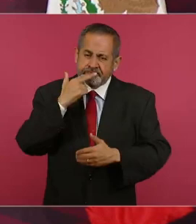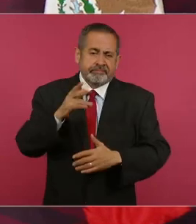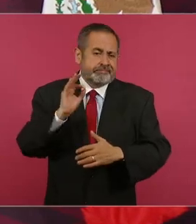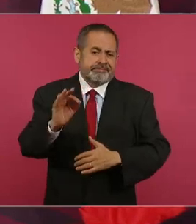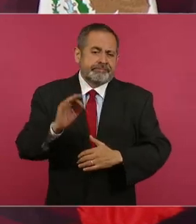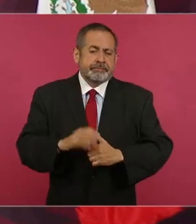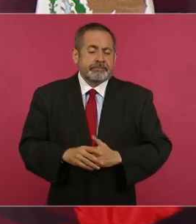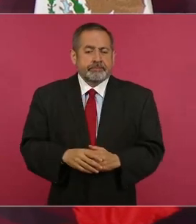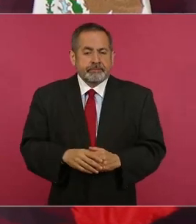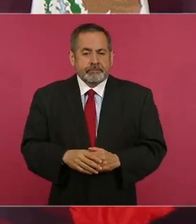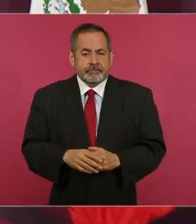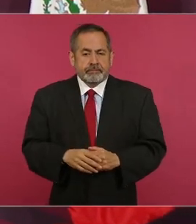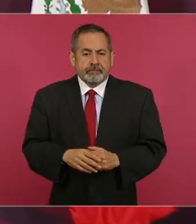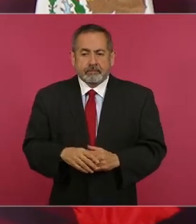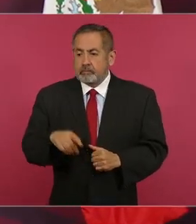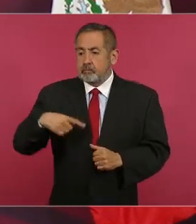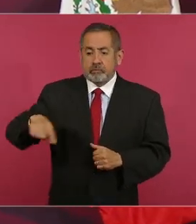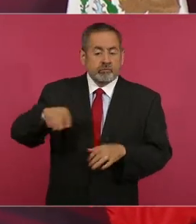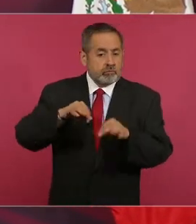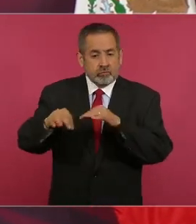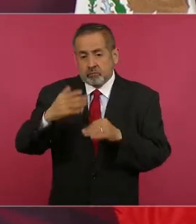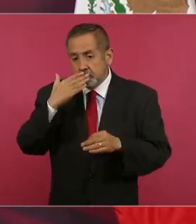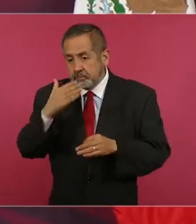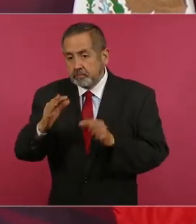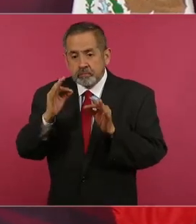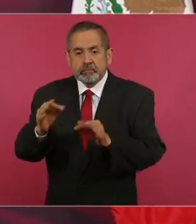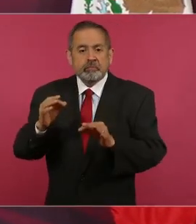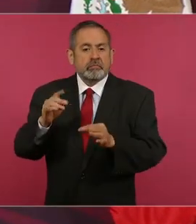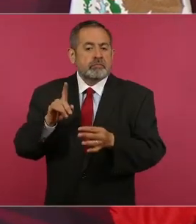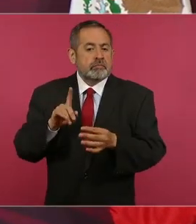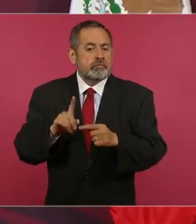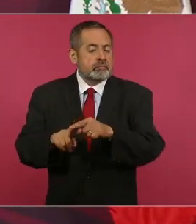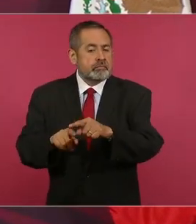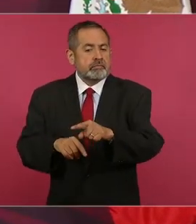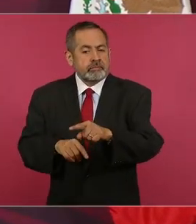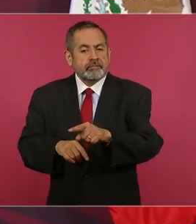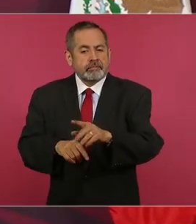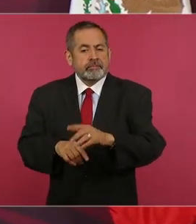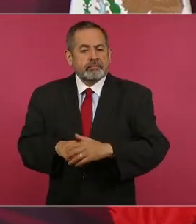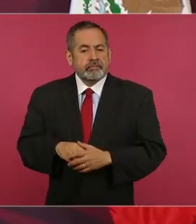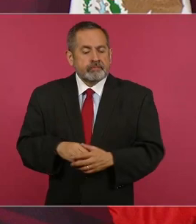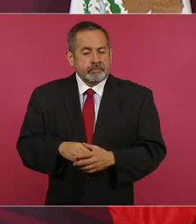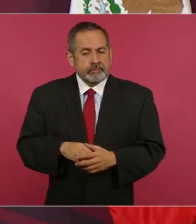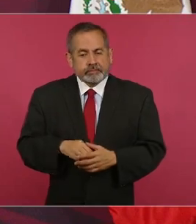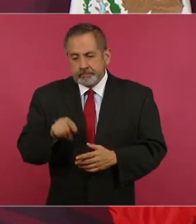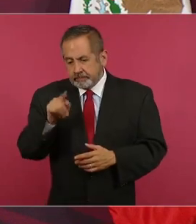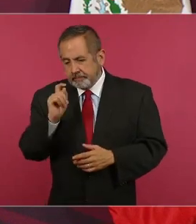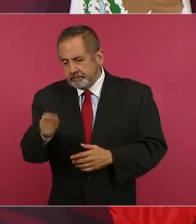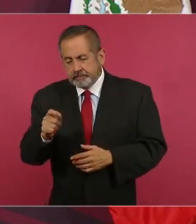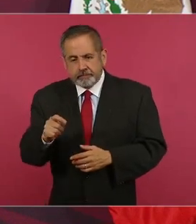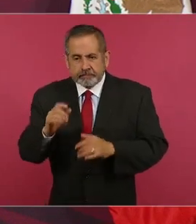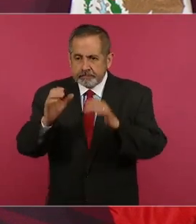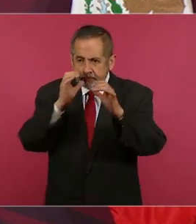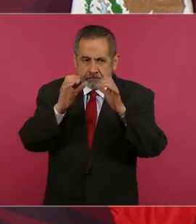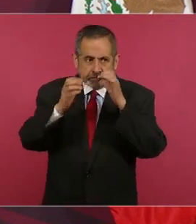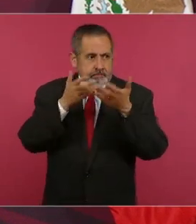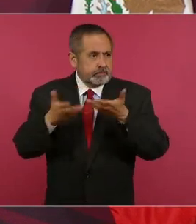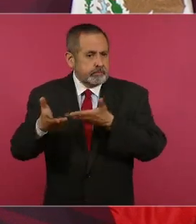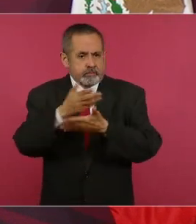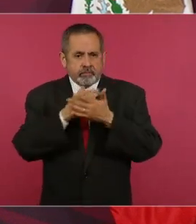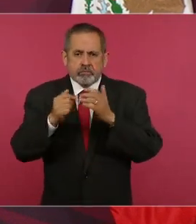Hay muy buena labor de comunicación,